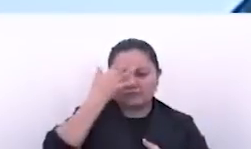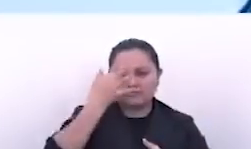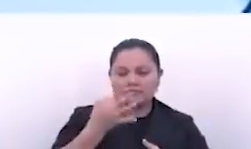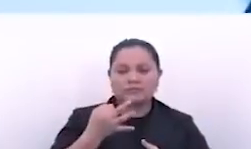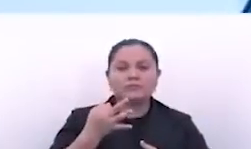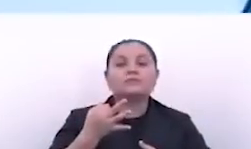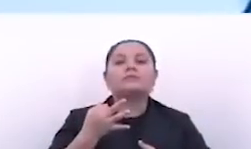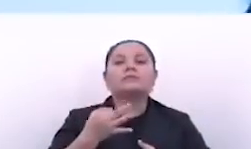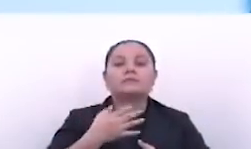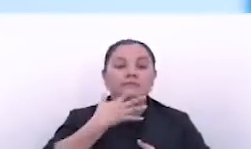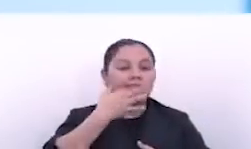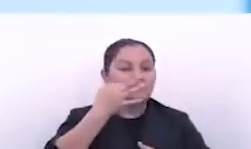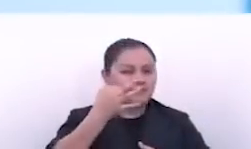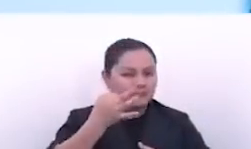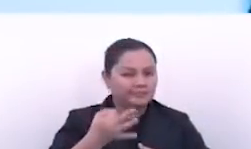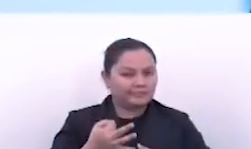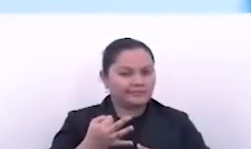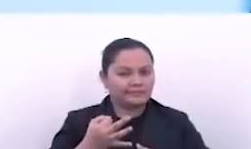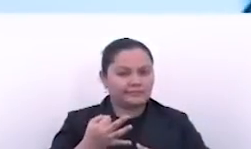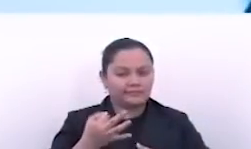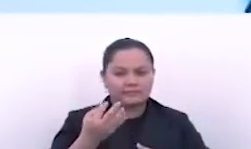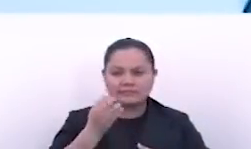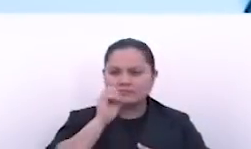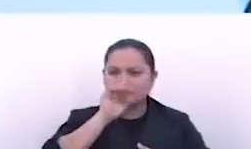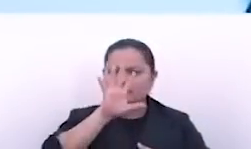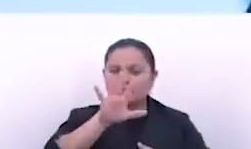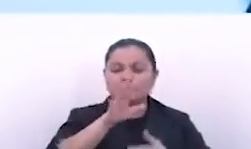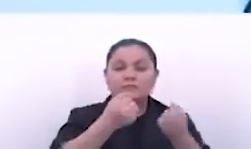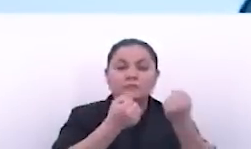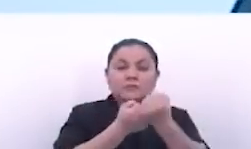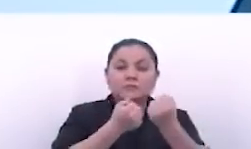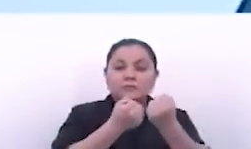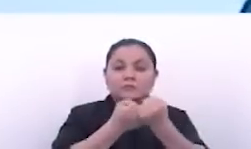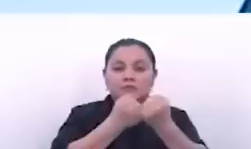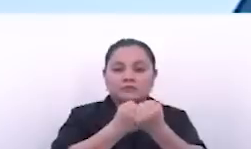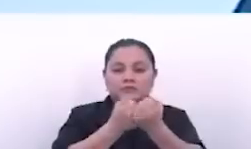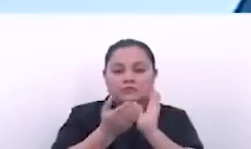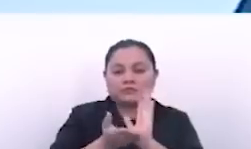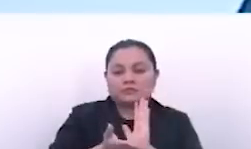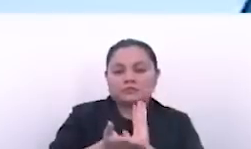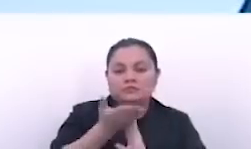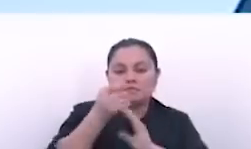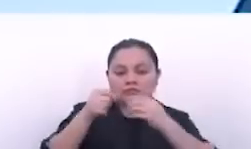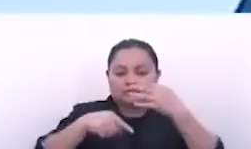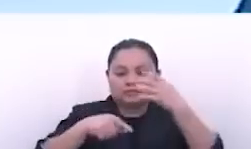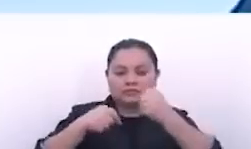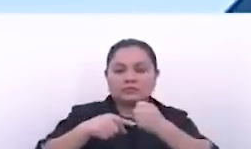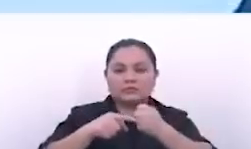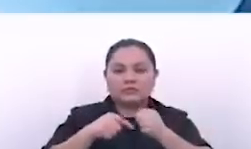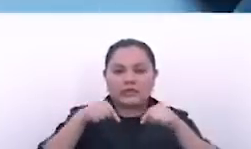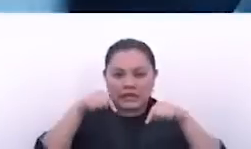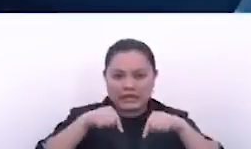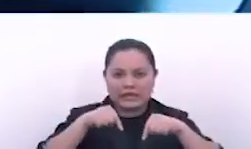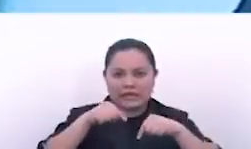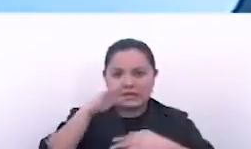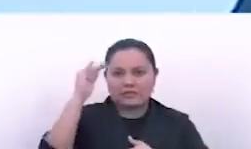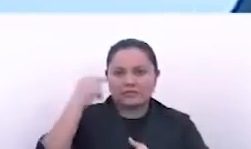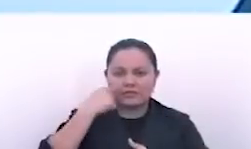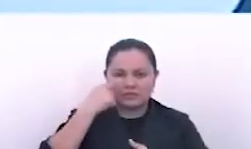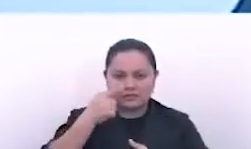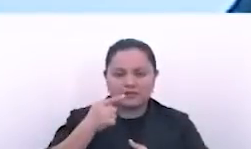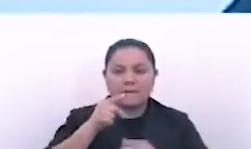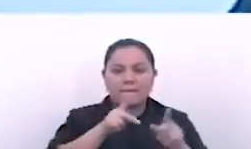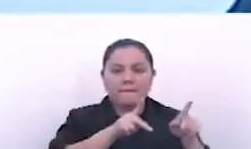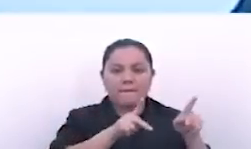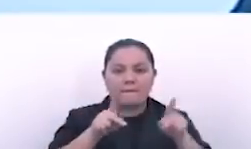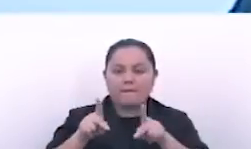si fueran ciertas esas palabras de apoyo y de rescate a la agricultura en nuestro país, se hubiese tenido un